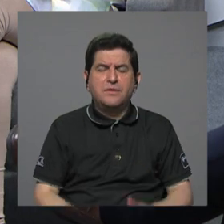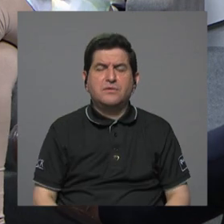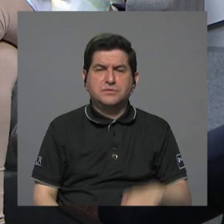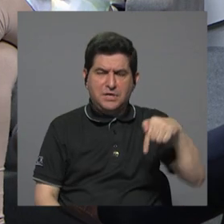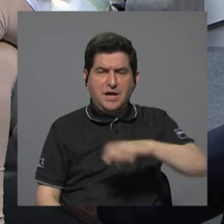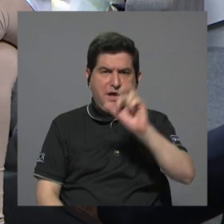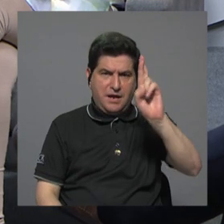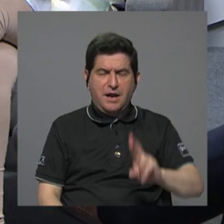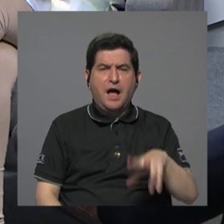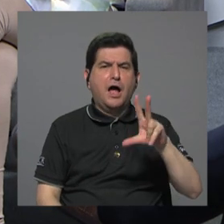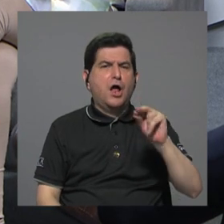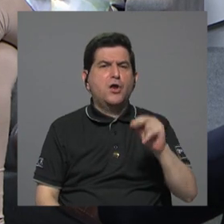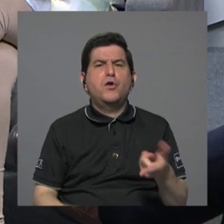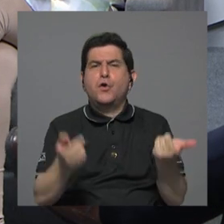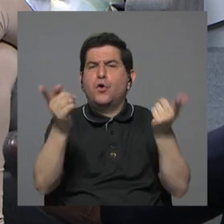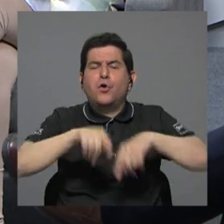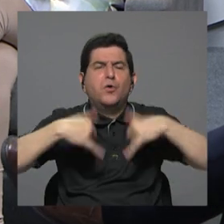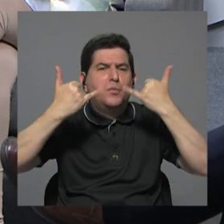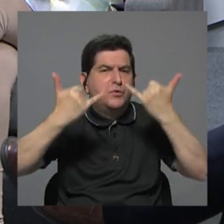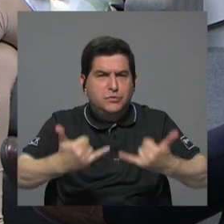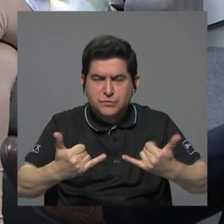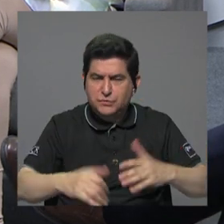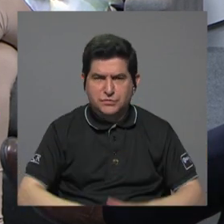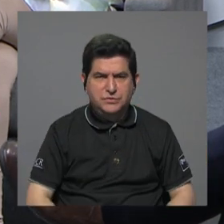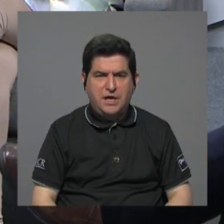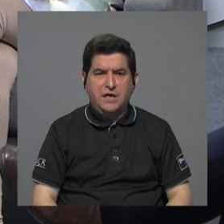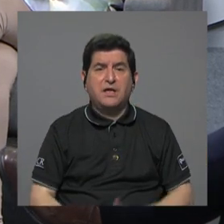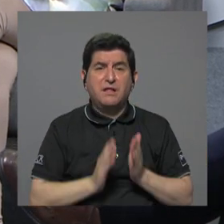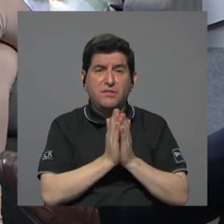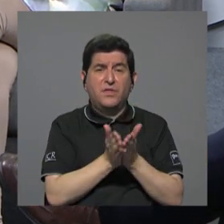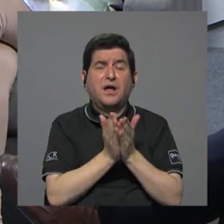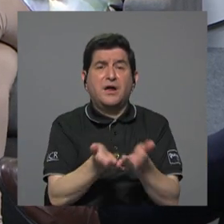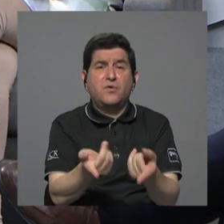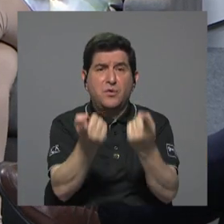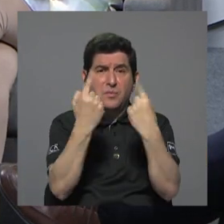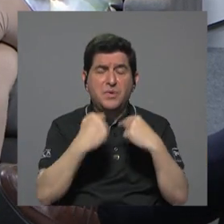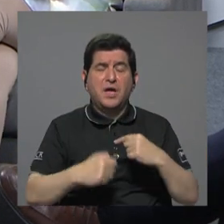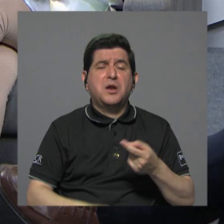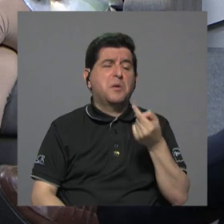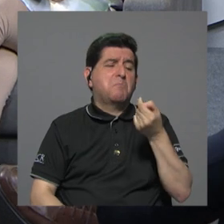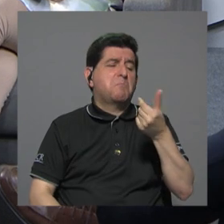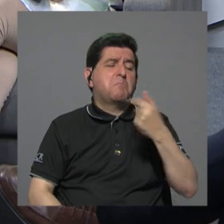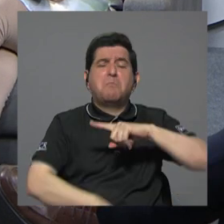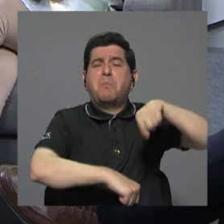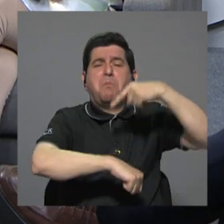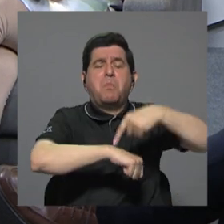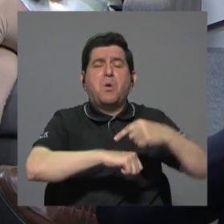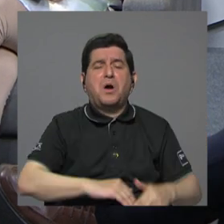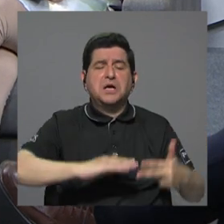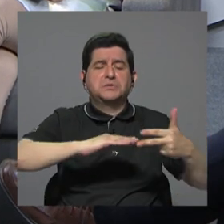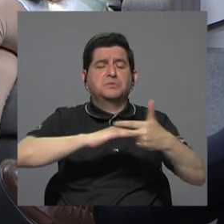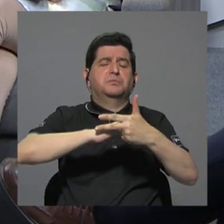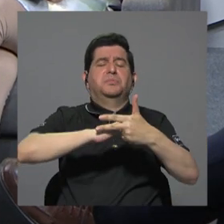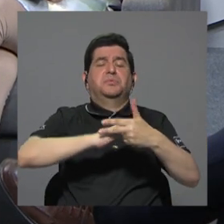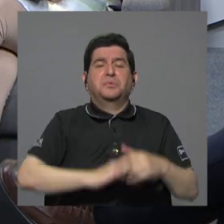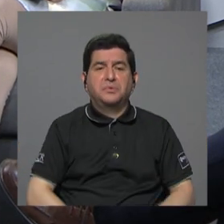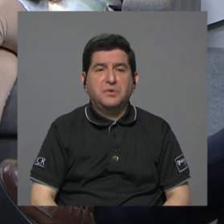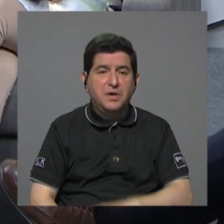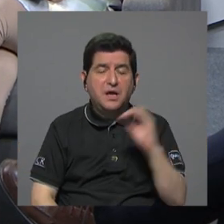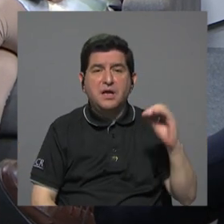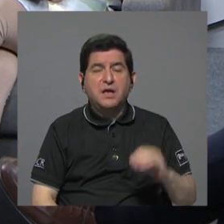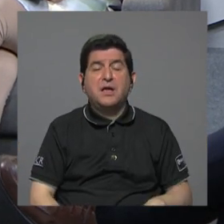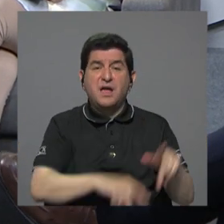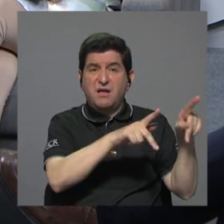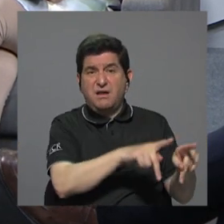Rica para que no sea como sucede actualmente que los cruceros vienen por unas horas se estacionan y inclusive los